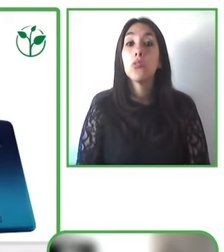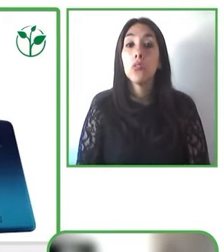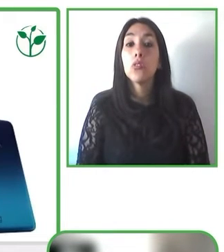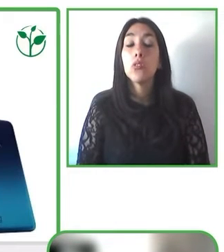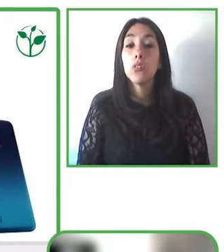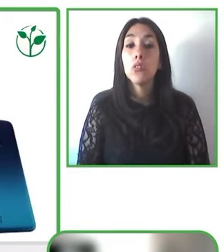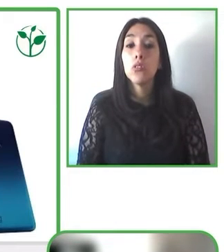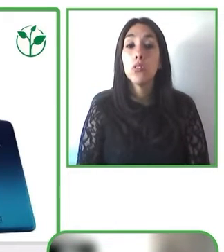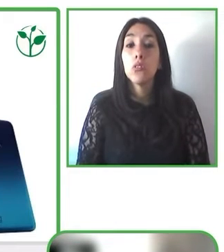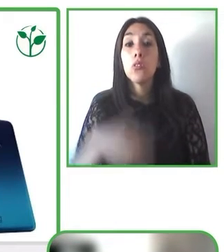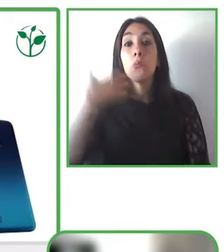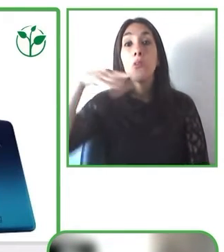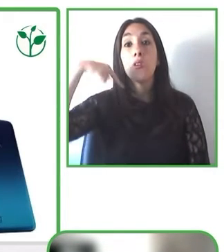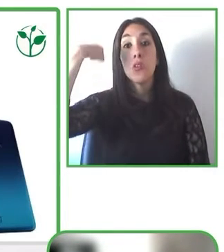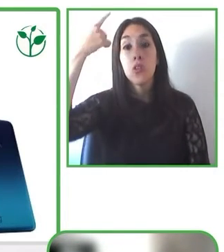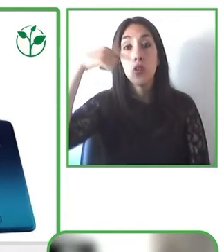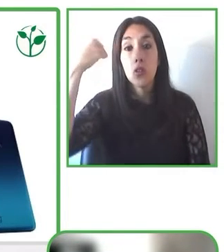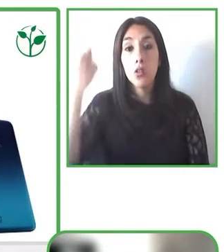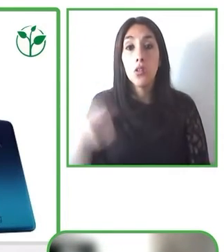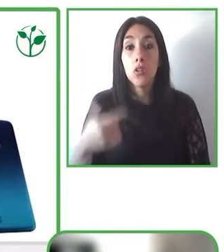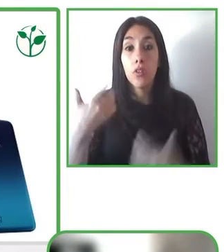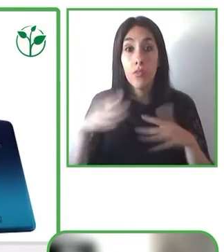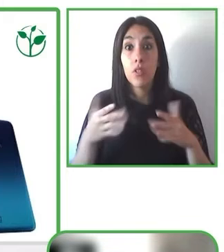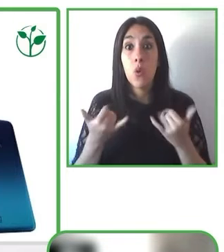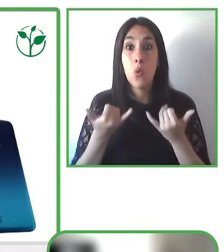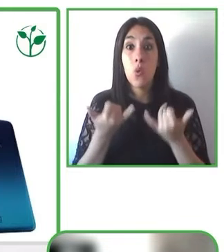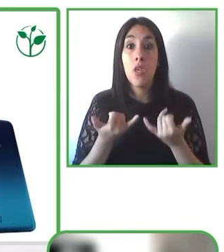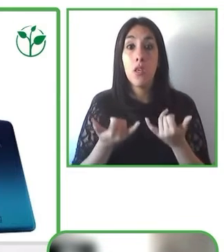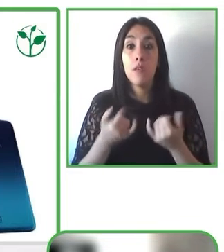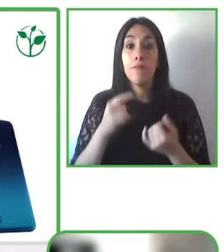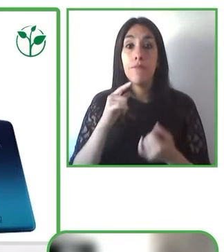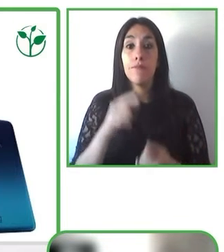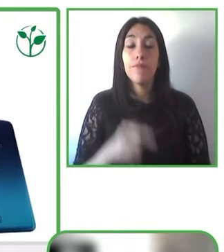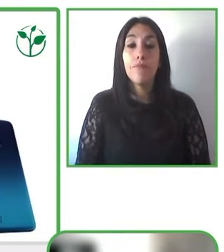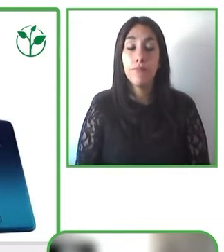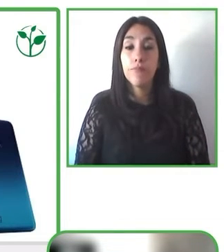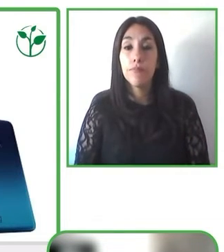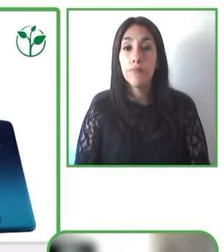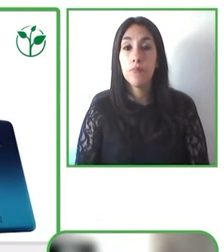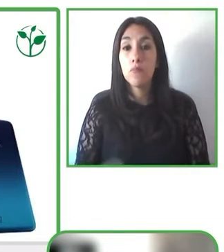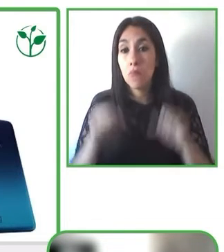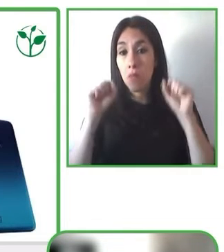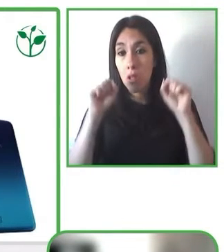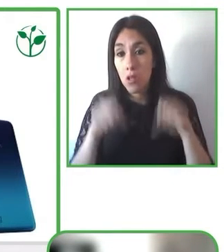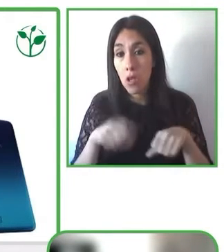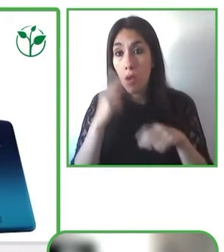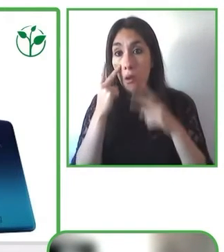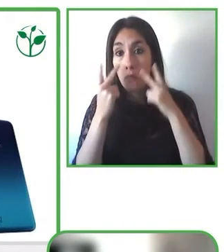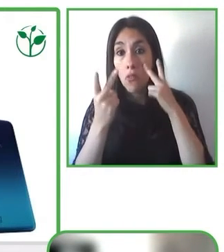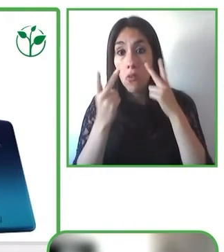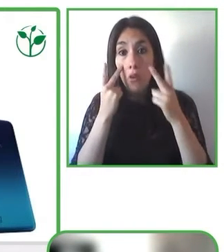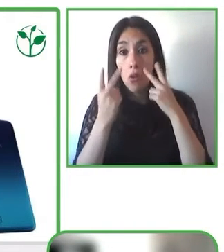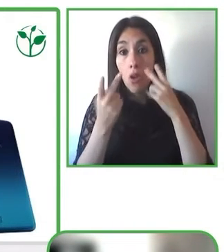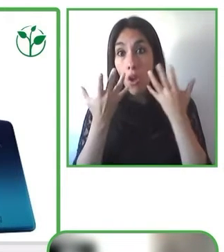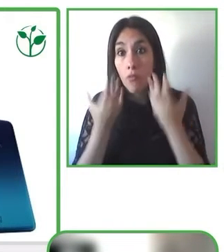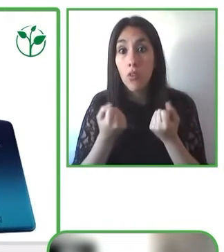los resultados y se puede ver hasta tres dispositivos a la vez para hacer una comparación.